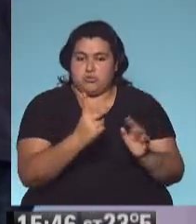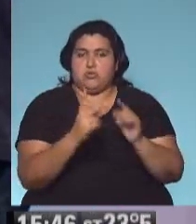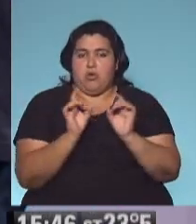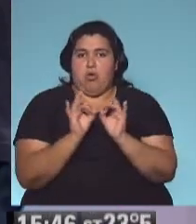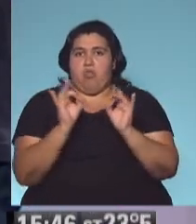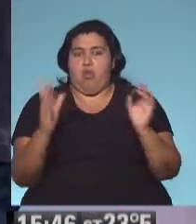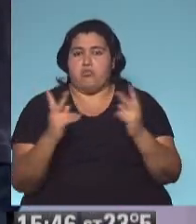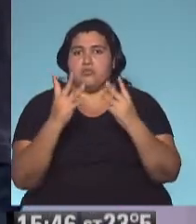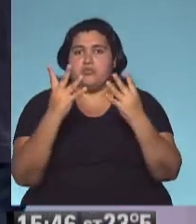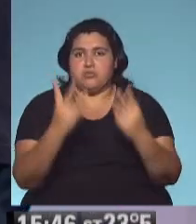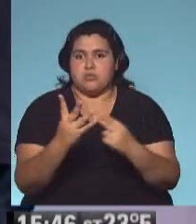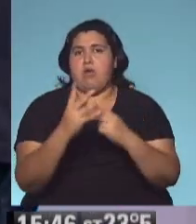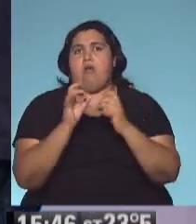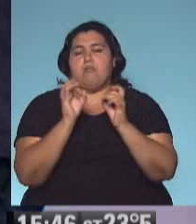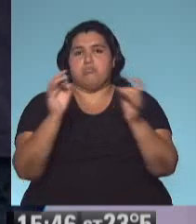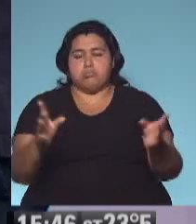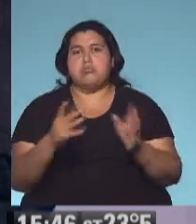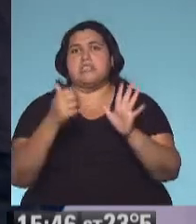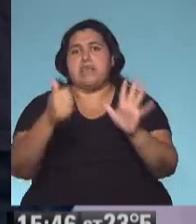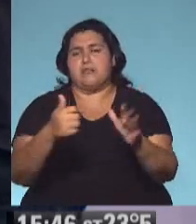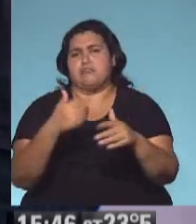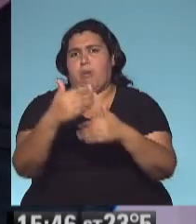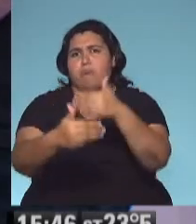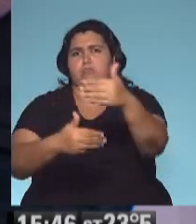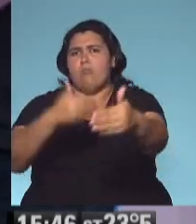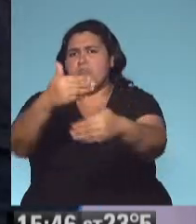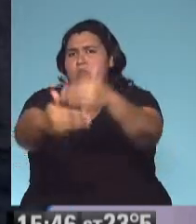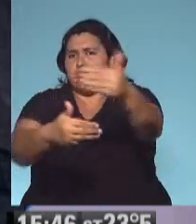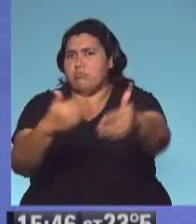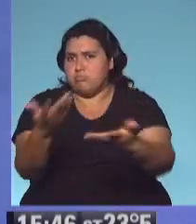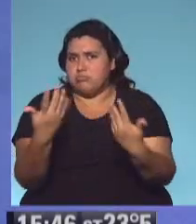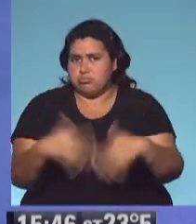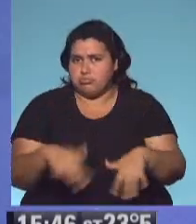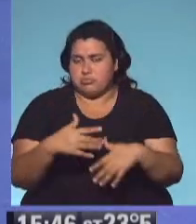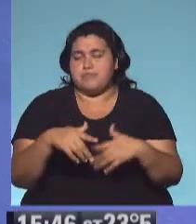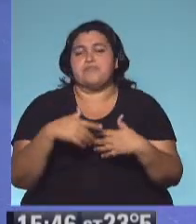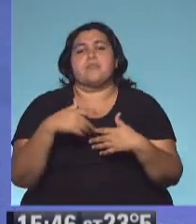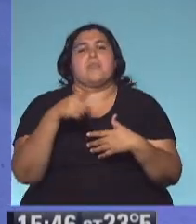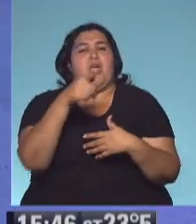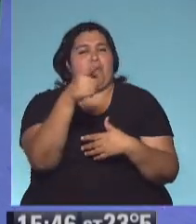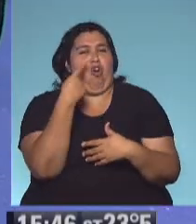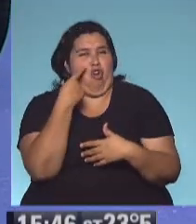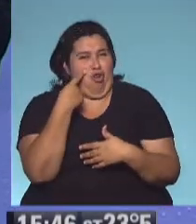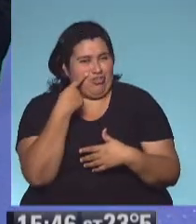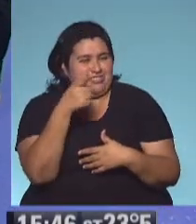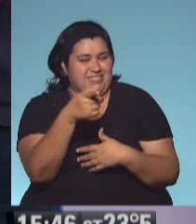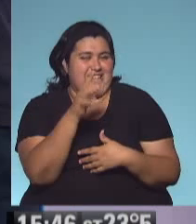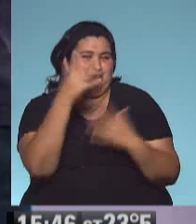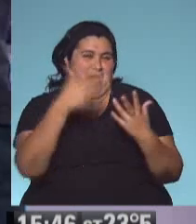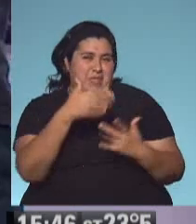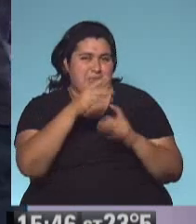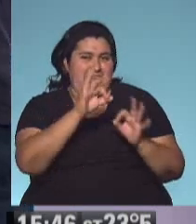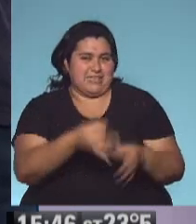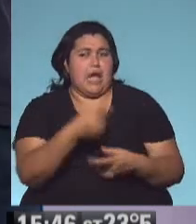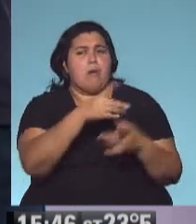pasando. Y está buenísimo, Adrián, el ejemplo. Y entender que la matemática, Adrián, vos sos el que sabe, pero que la matemática tiene